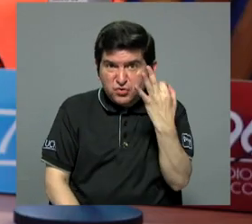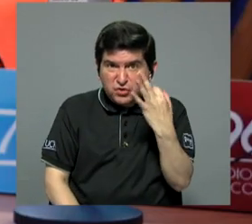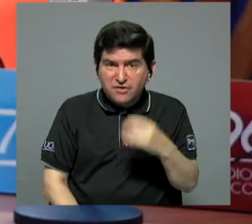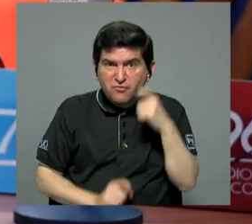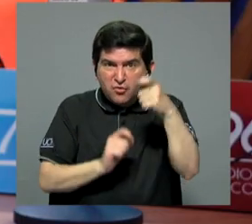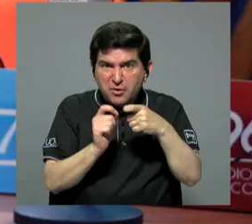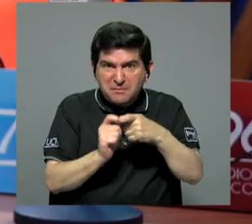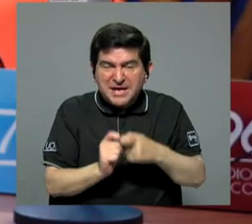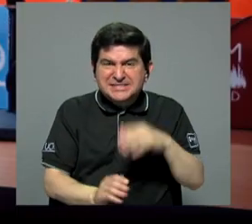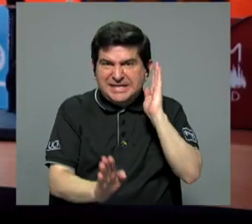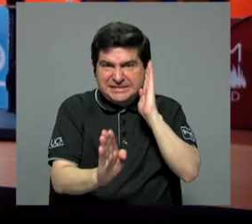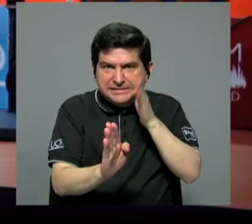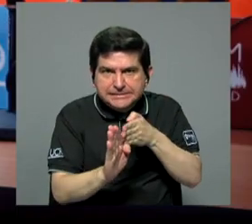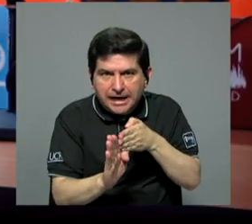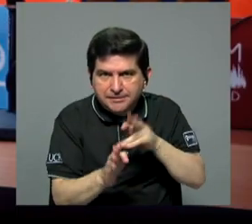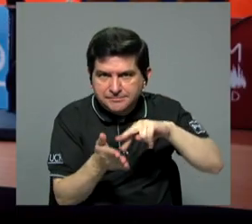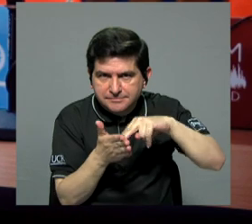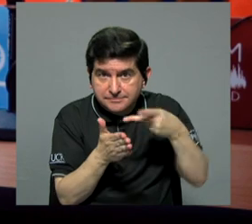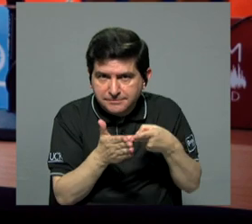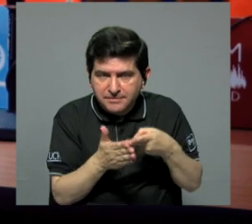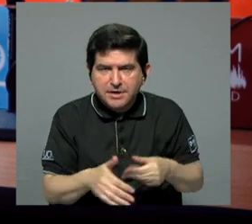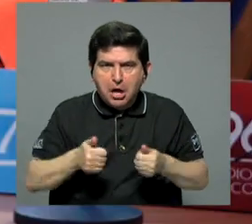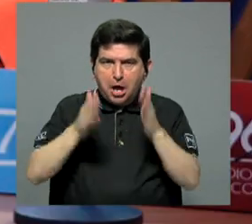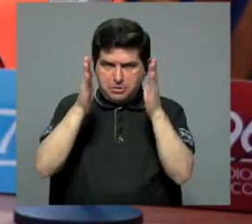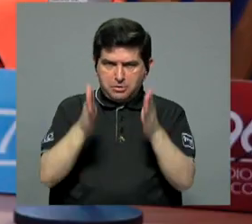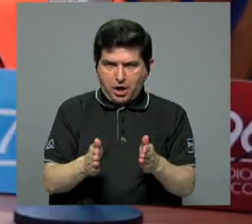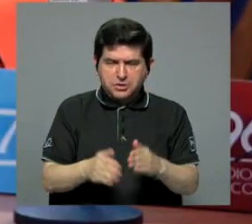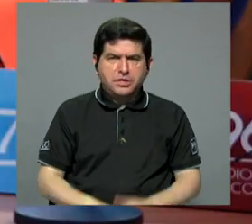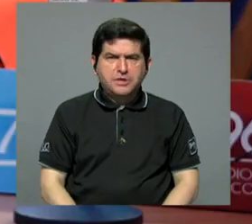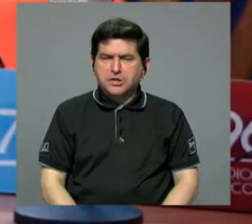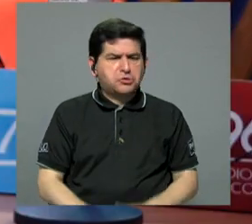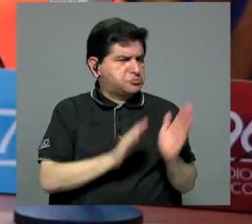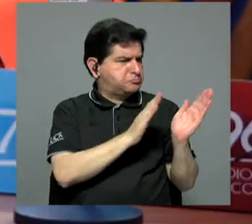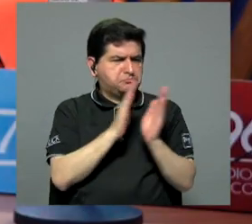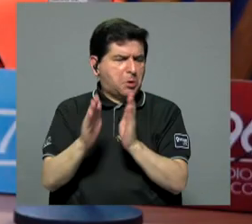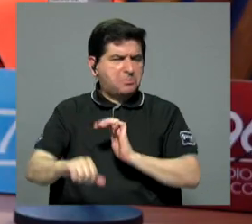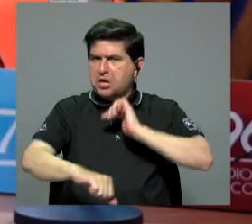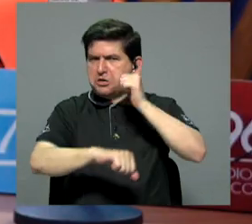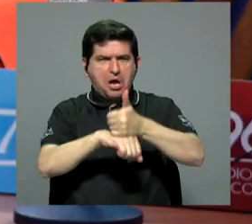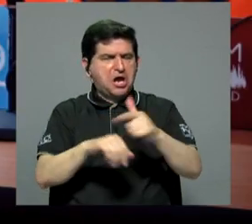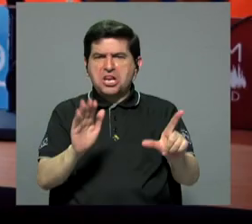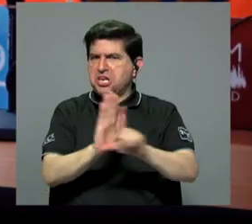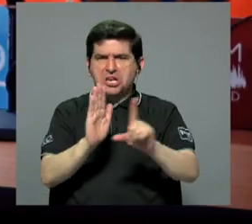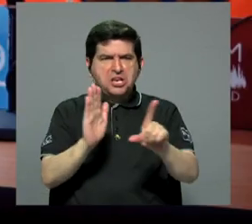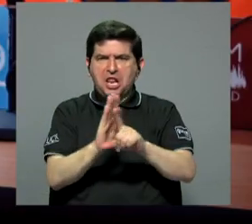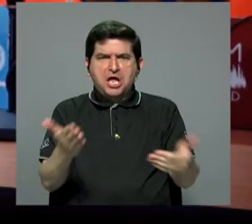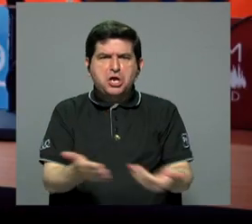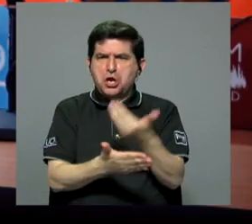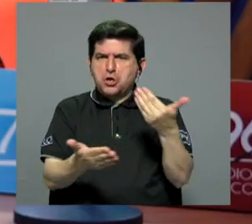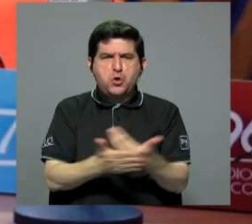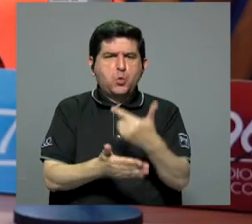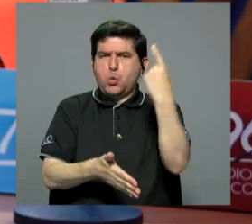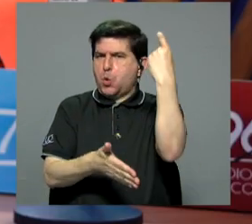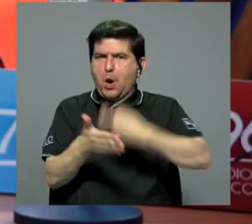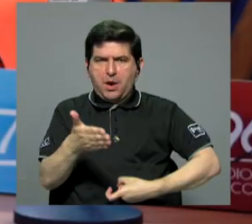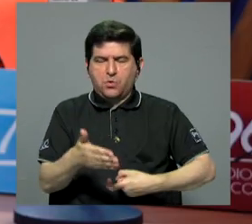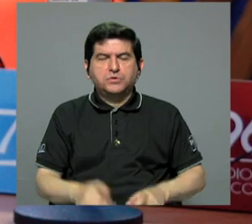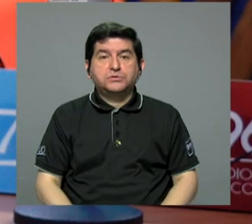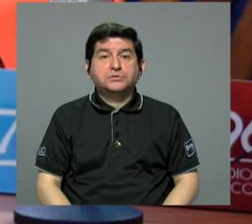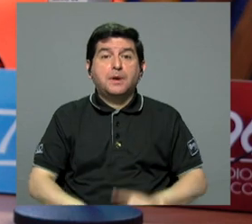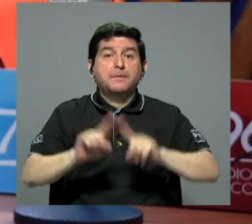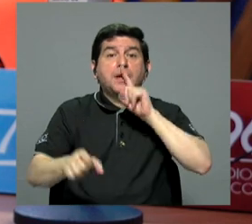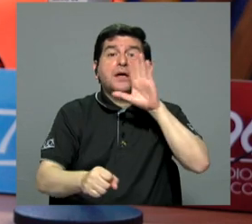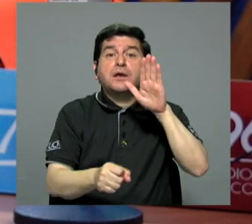estrictamente literal. Es decir, las candidaturas no planean crear leyes de nuevos impuestos. Eso sí,